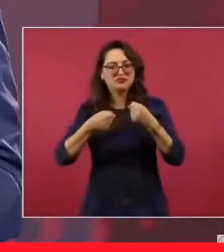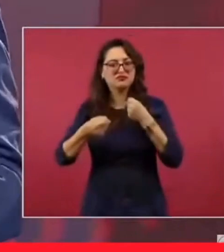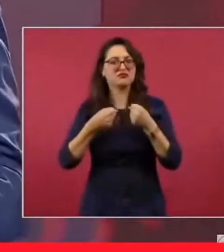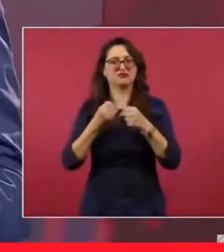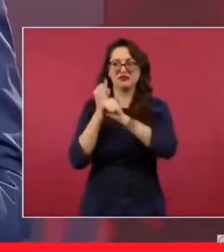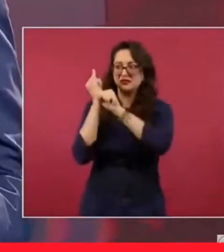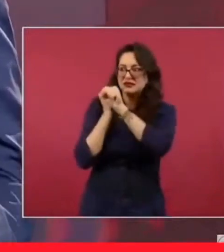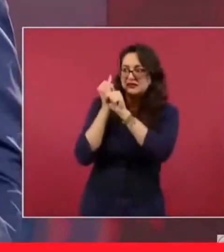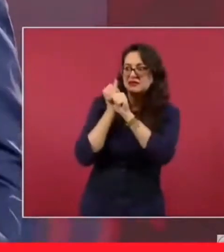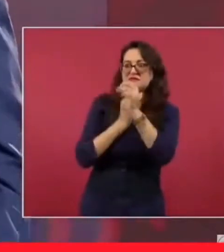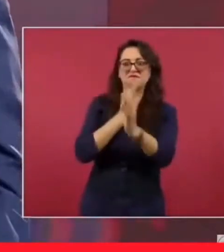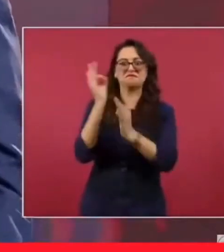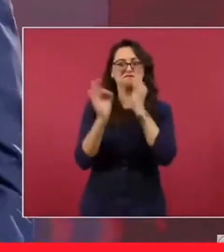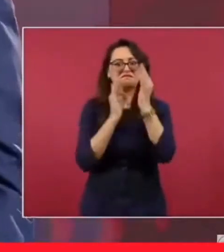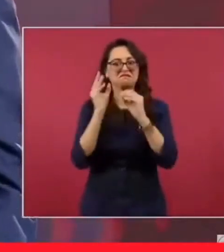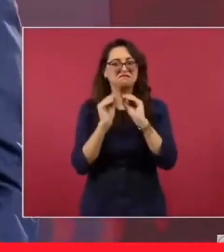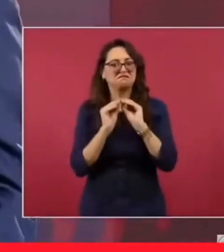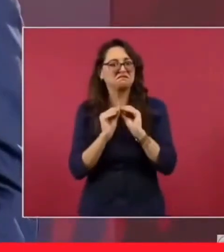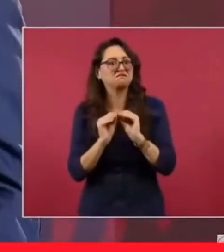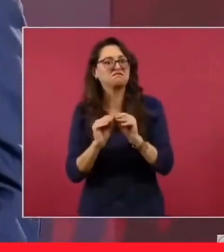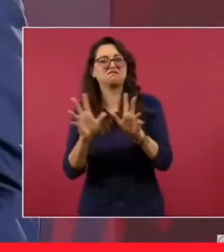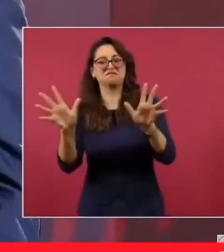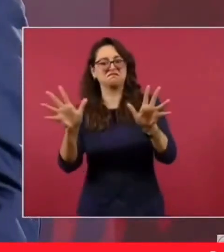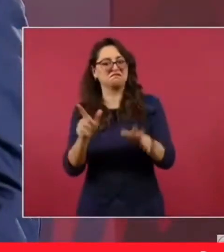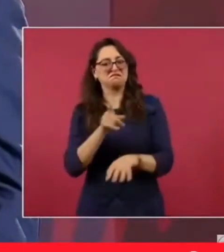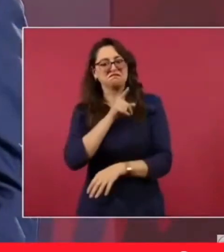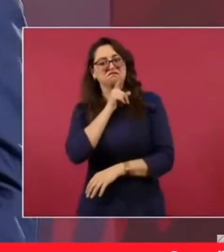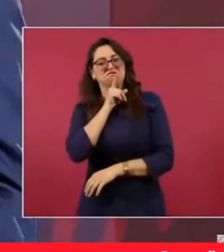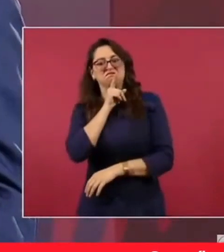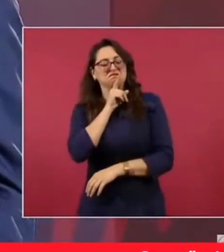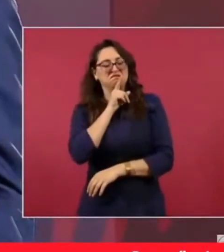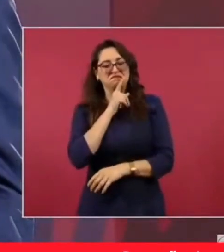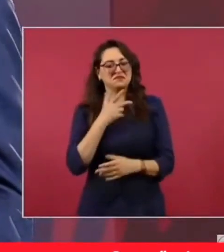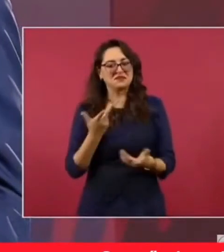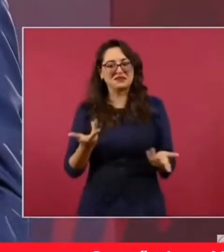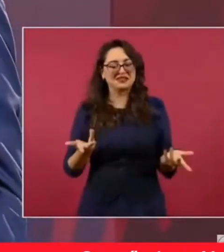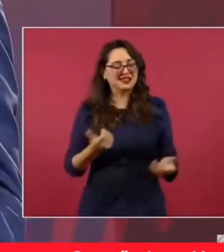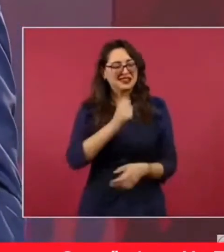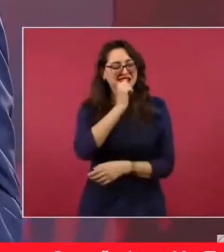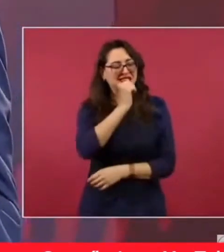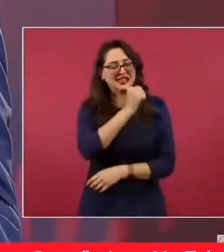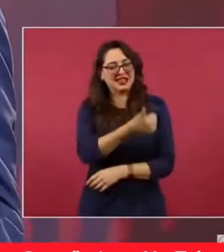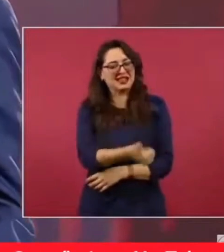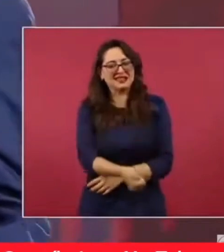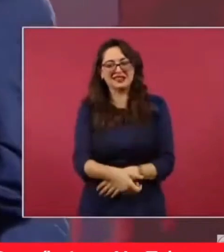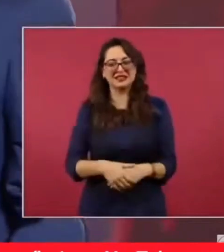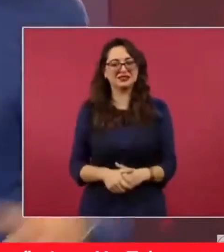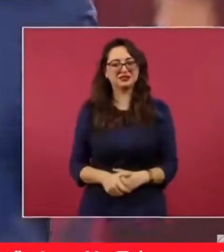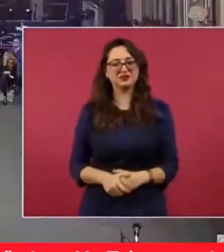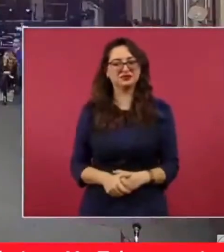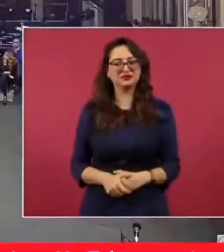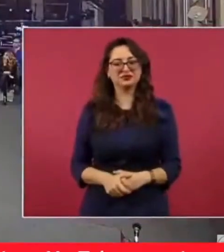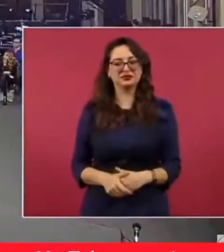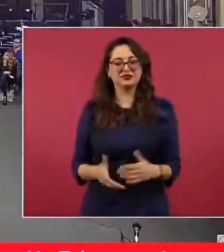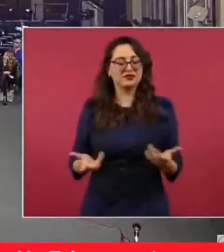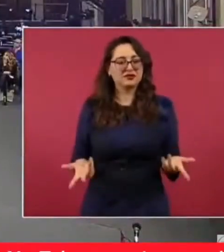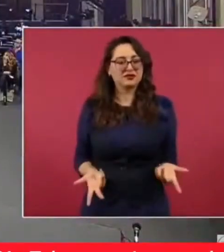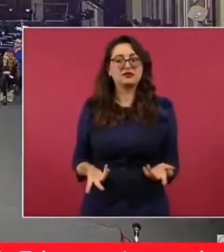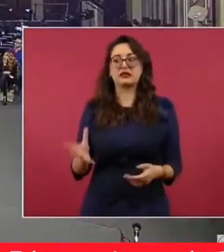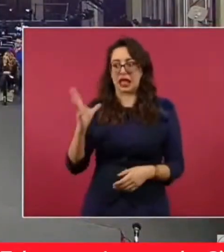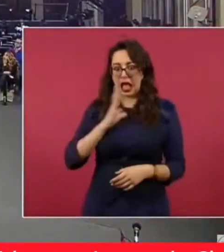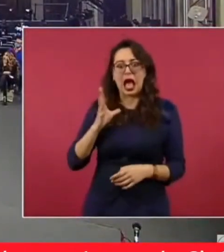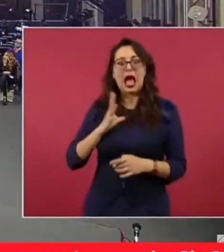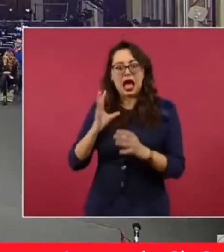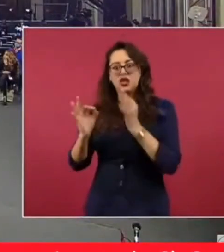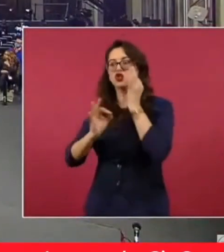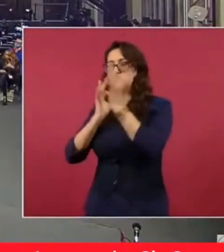vamos a darlas a conocer aquí, porque si